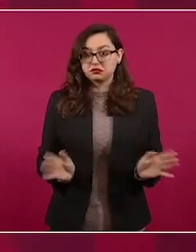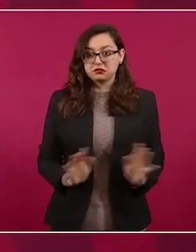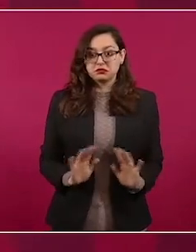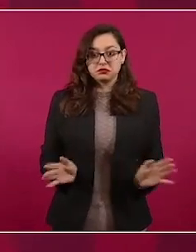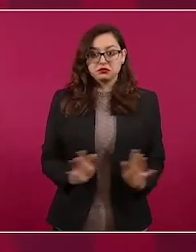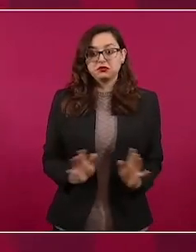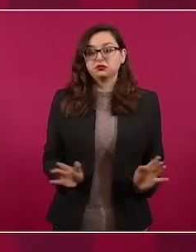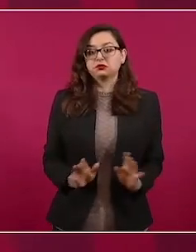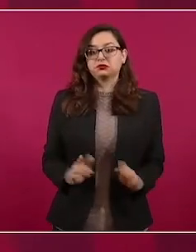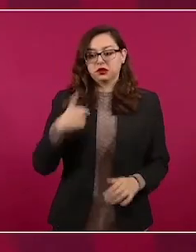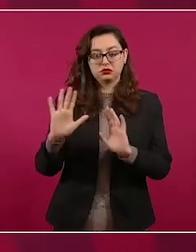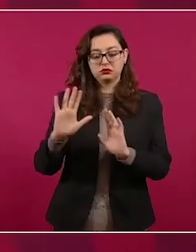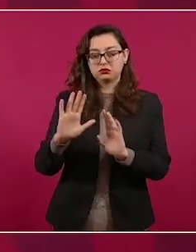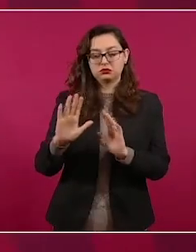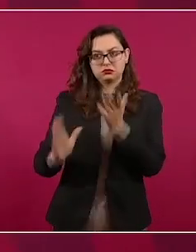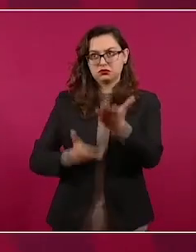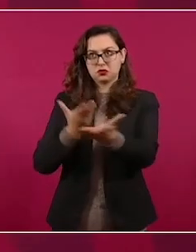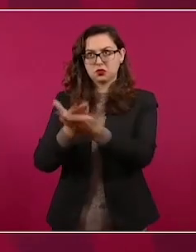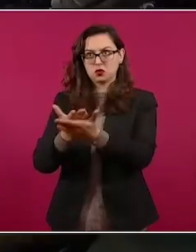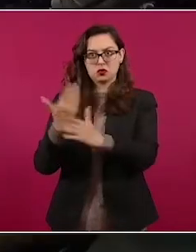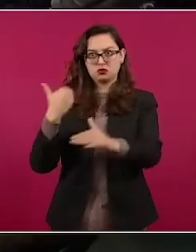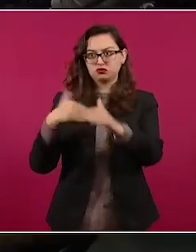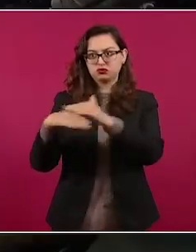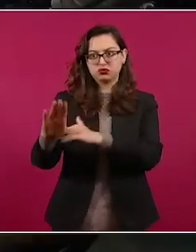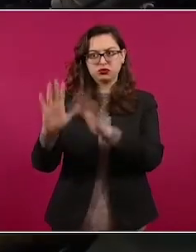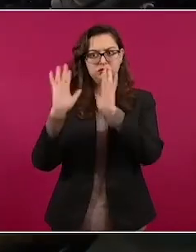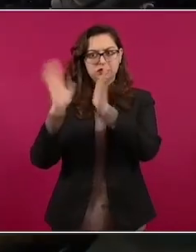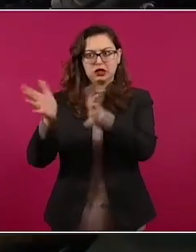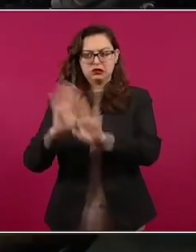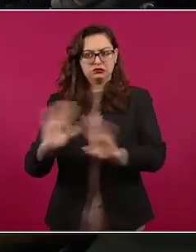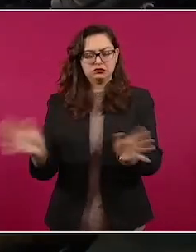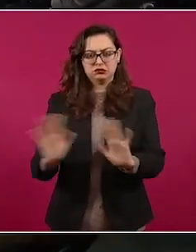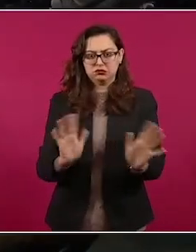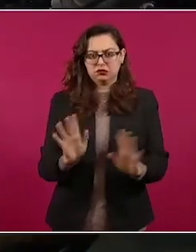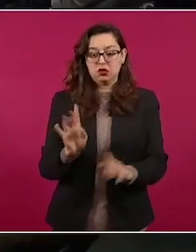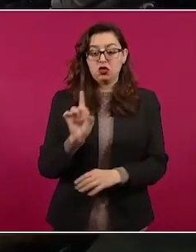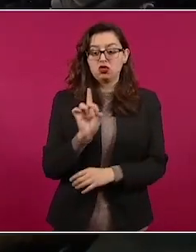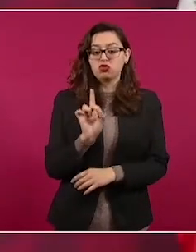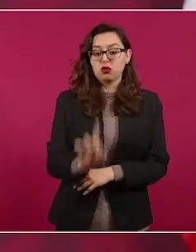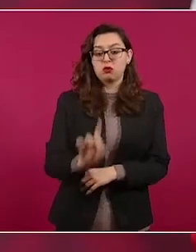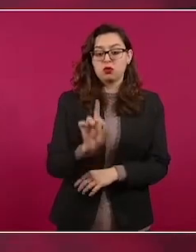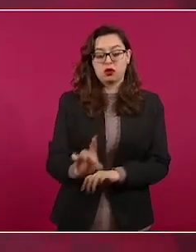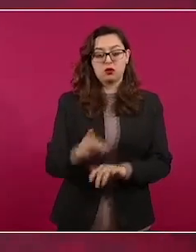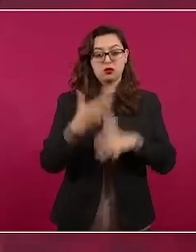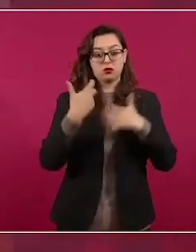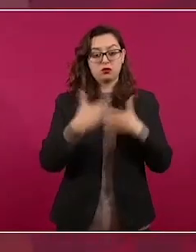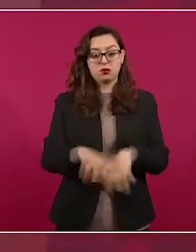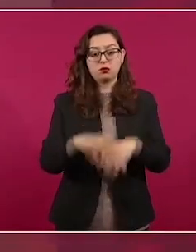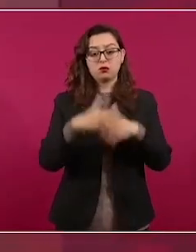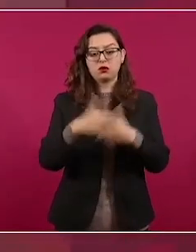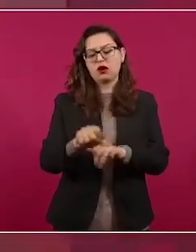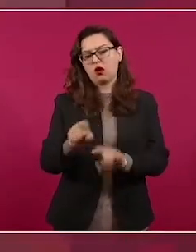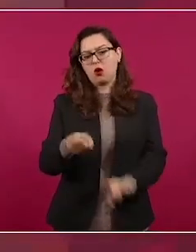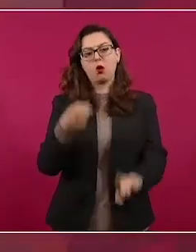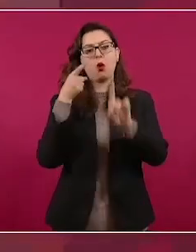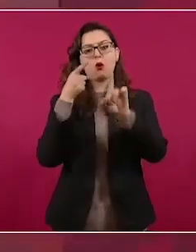en el Congreso, no, la marcha es para